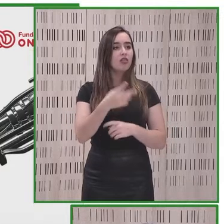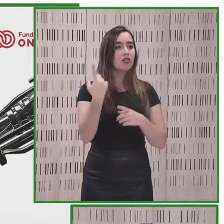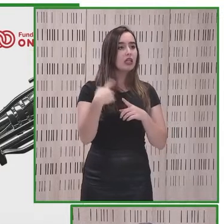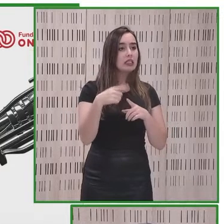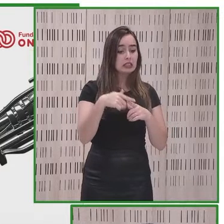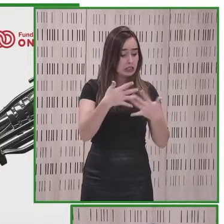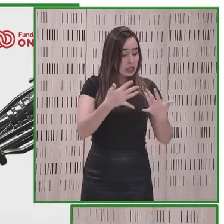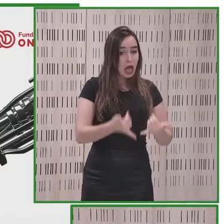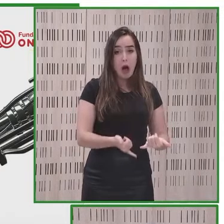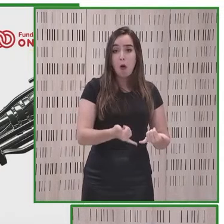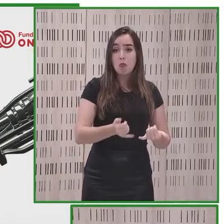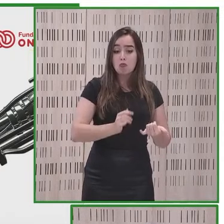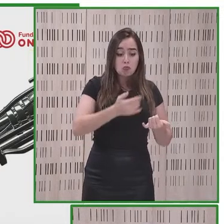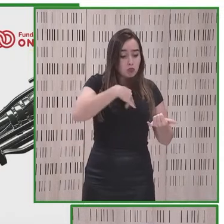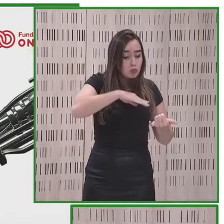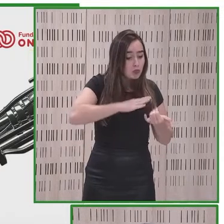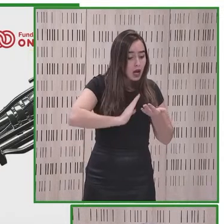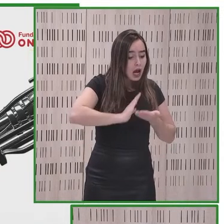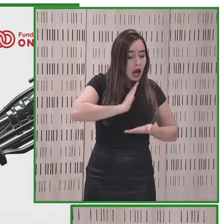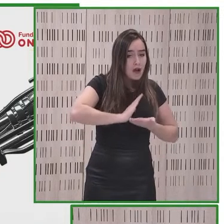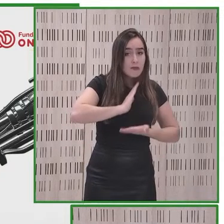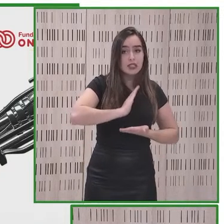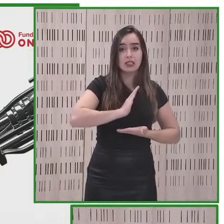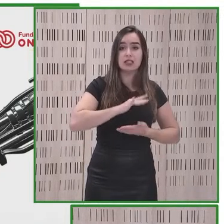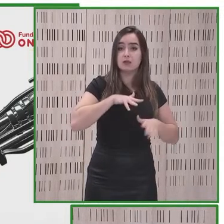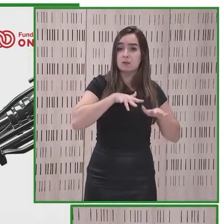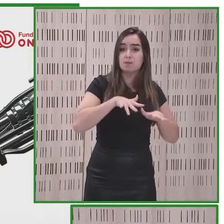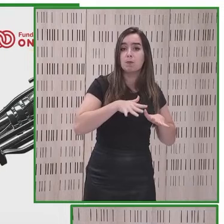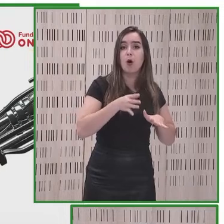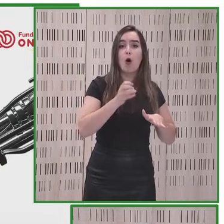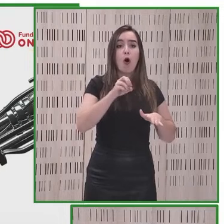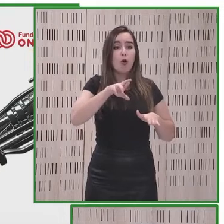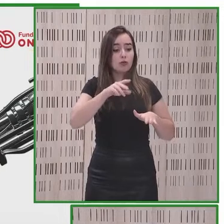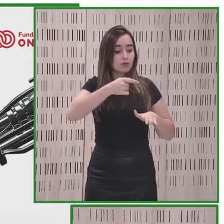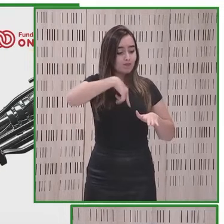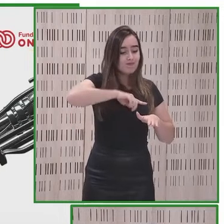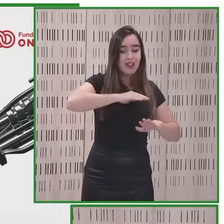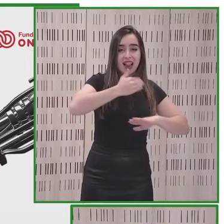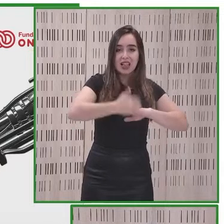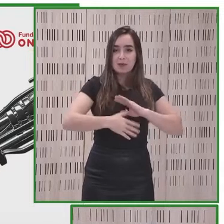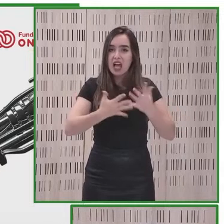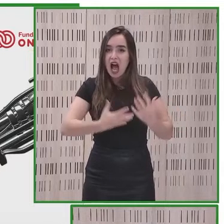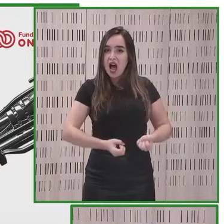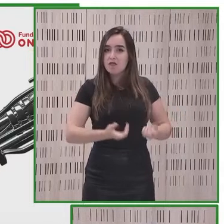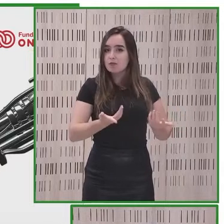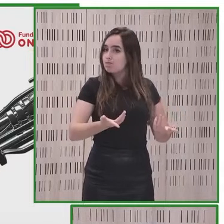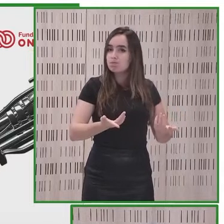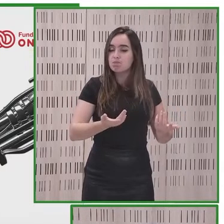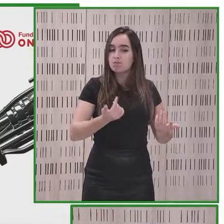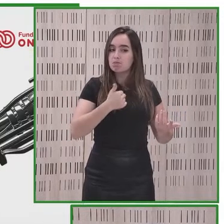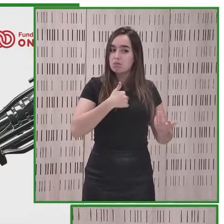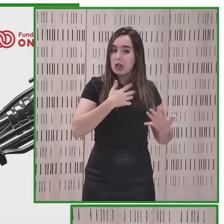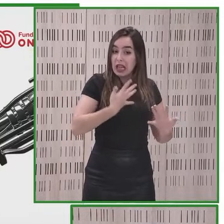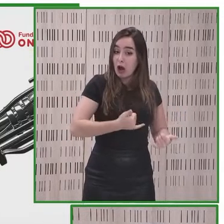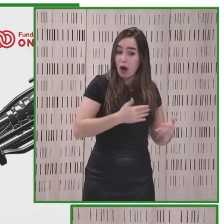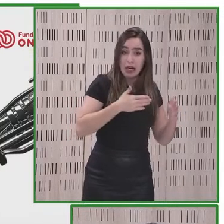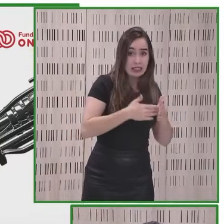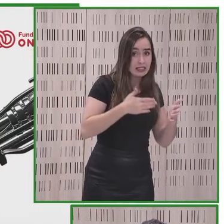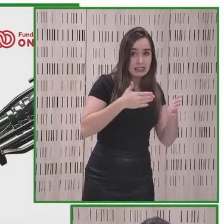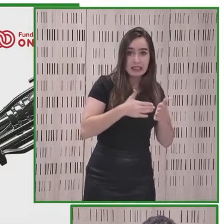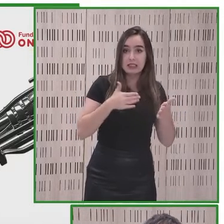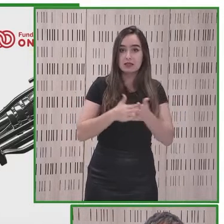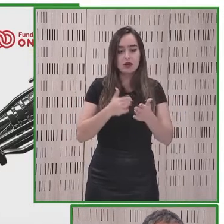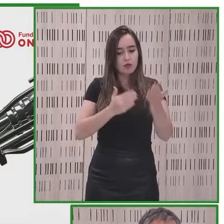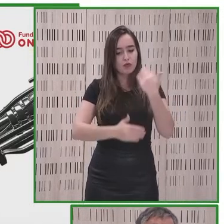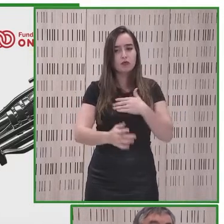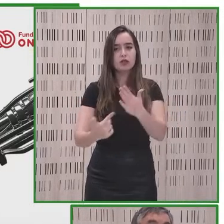momentos por nuestras capacidades funcionales o nuestras limitaciones en nuestras capacidades funcionales no vamos a poder hacer